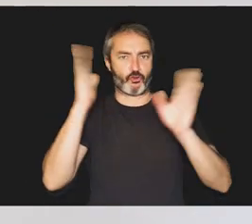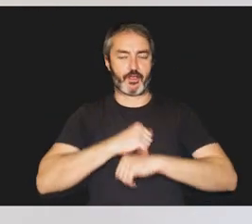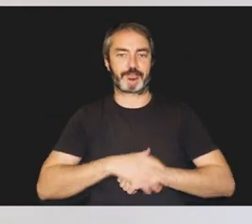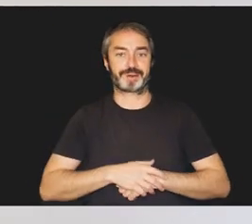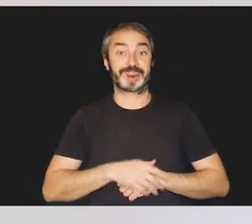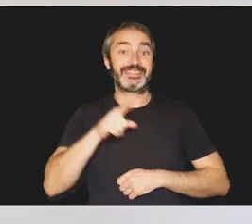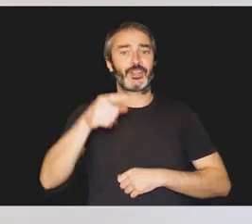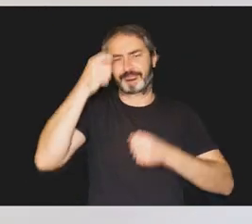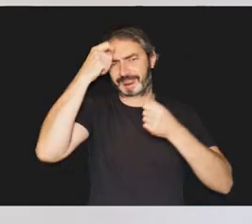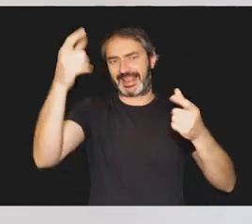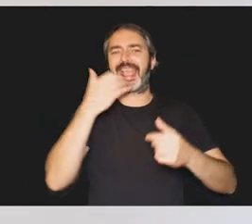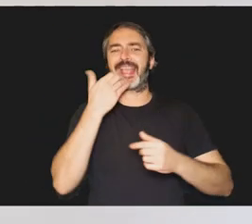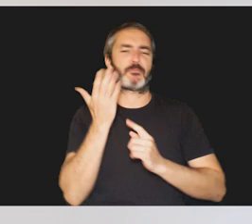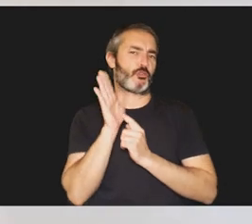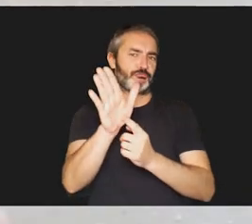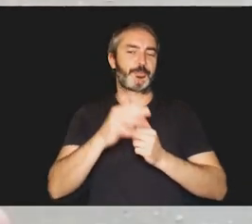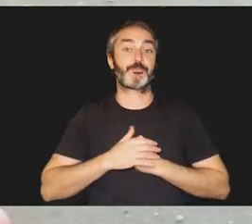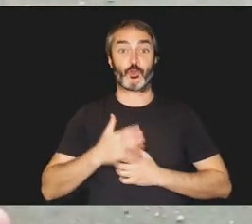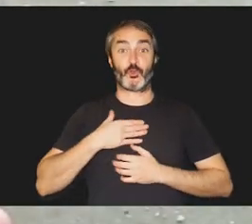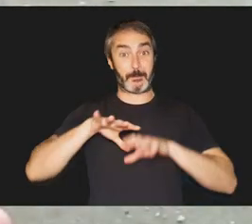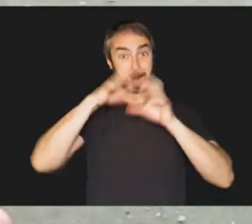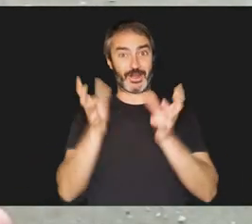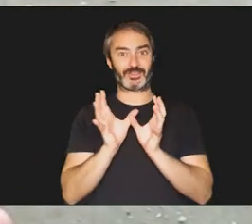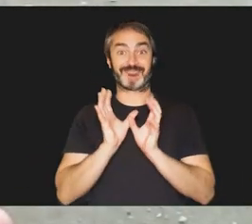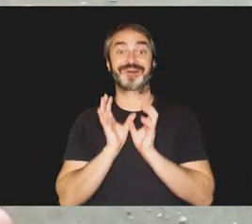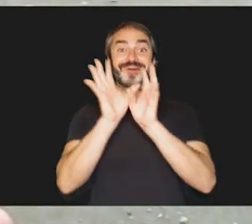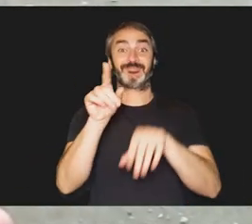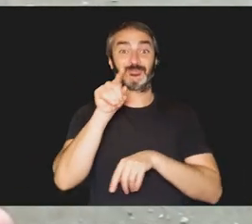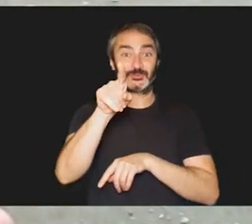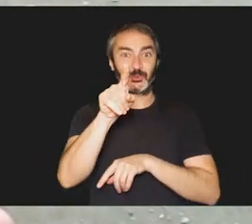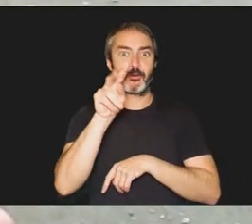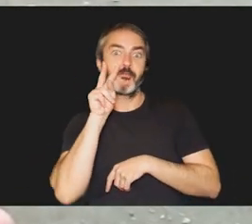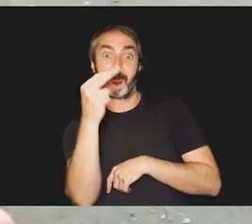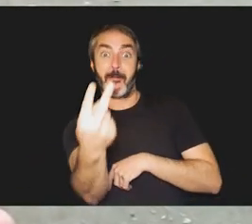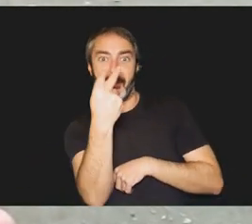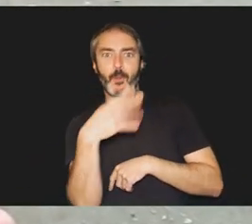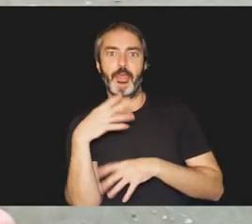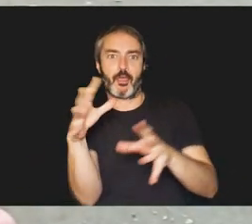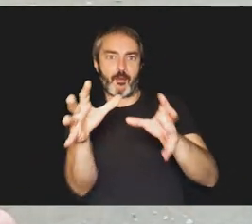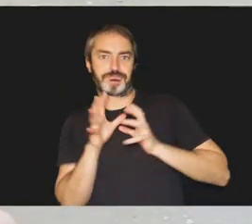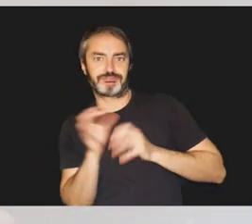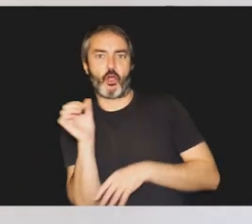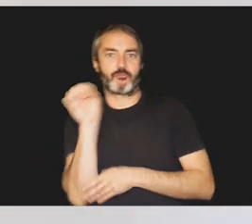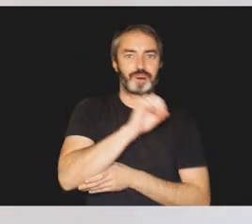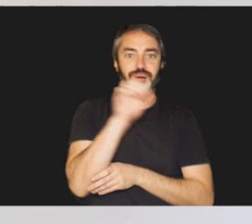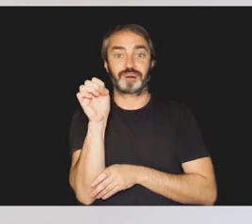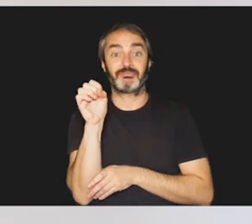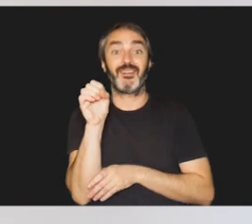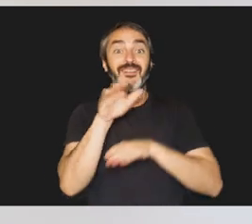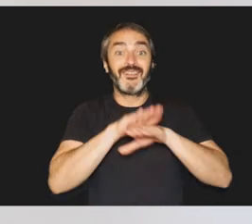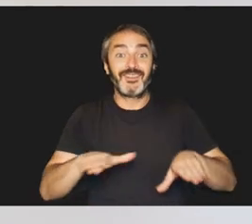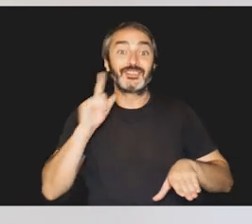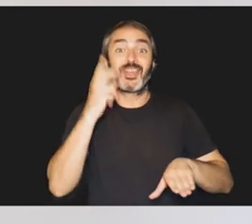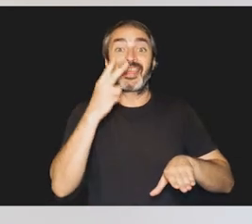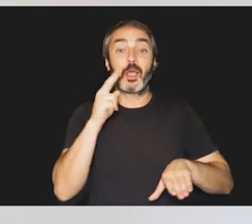Esto lo podemos imaginar con ejemplos sencillos. Si yo tengo una pelota y te la tiro, la ves y la puedes esquivar o coger, pero un monero